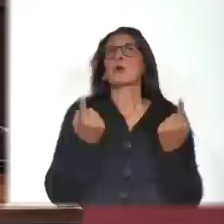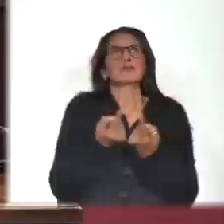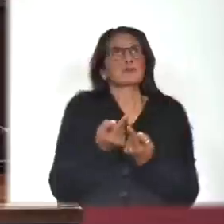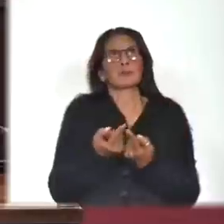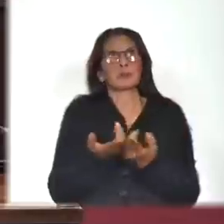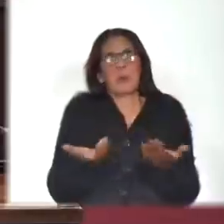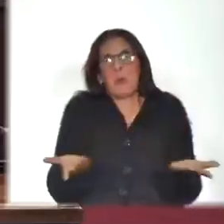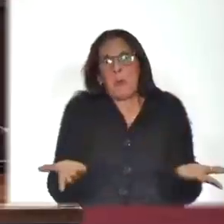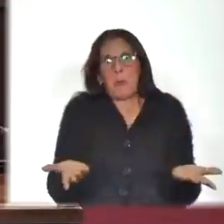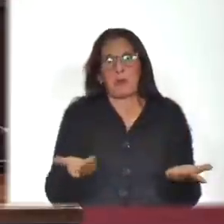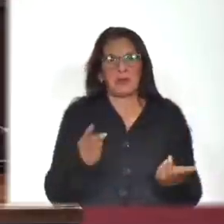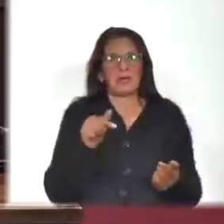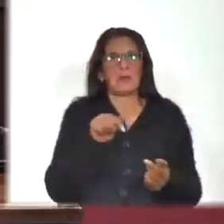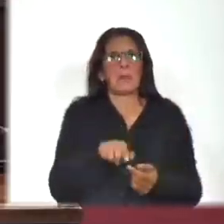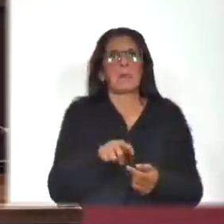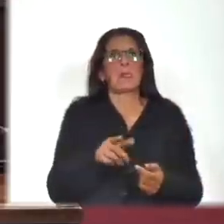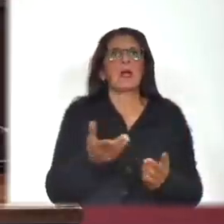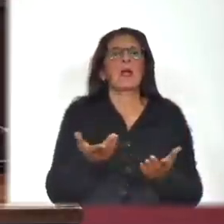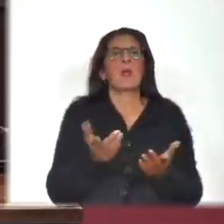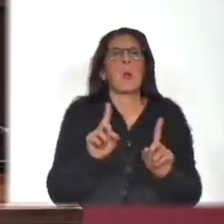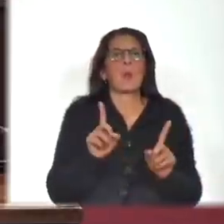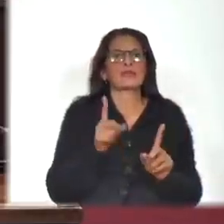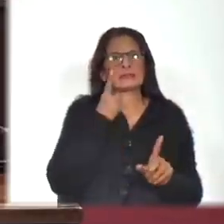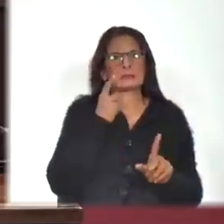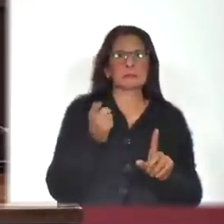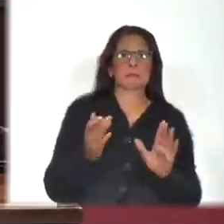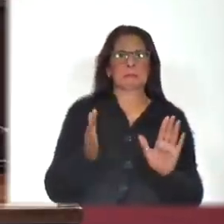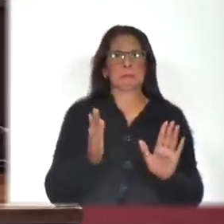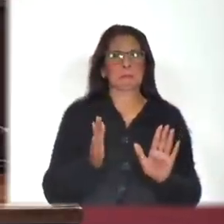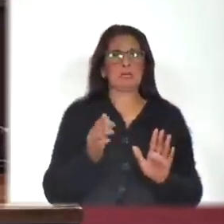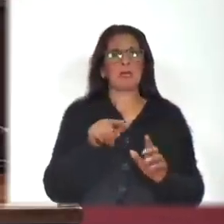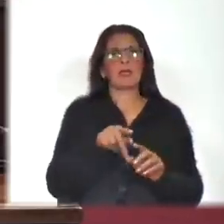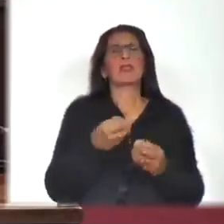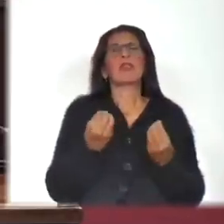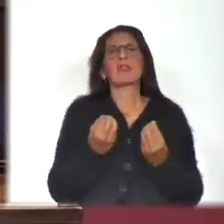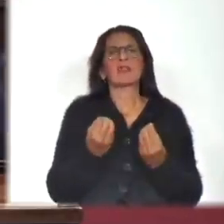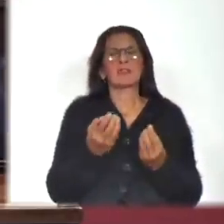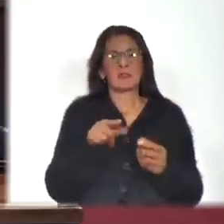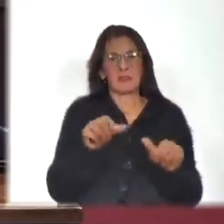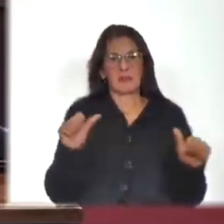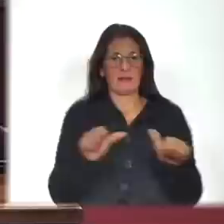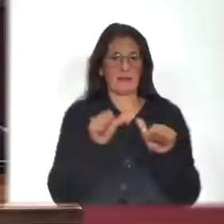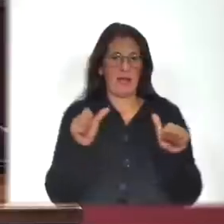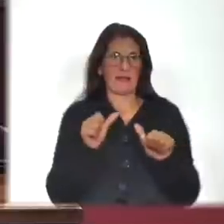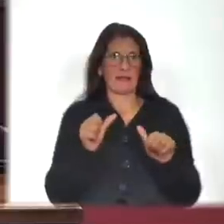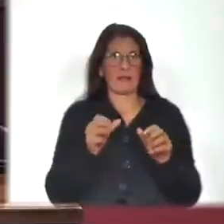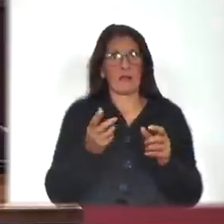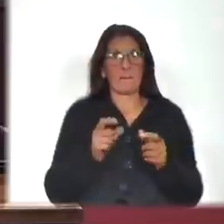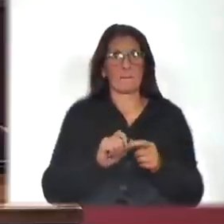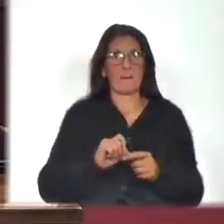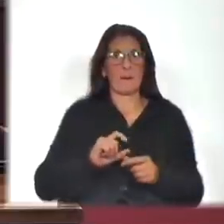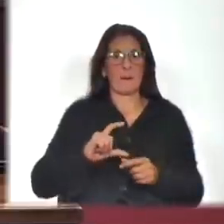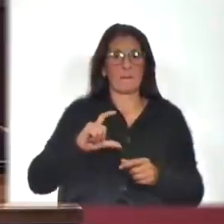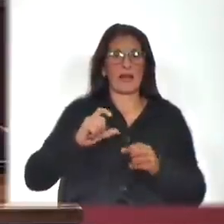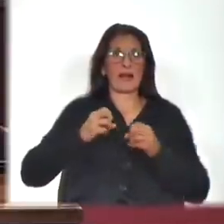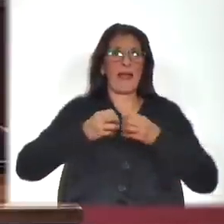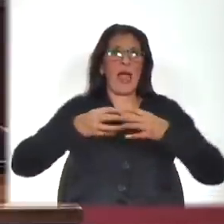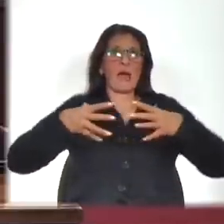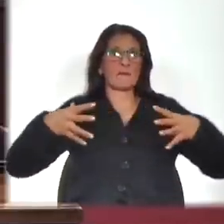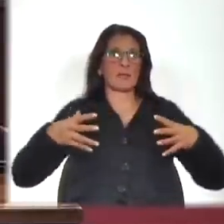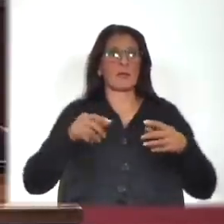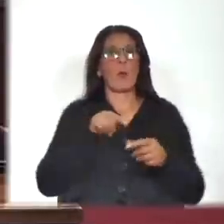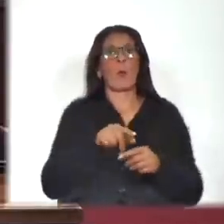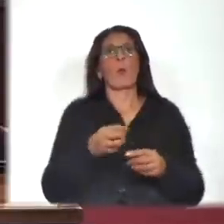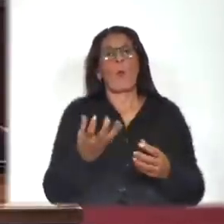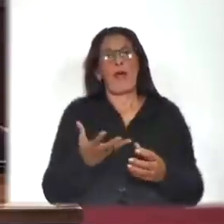del terreno ese de las imprecisiones. Imprecisiones que se hacen más graves cuando llegamos al plano